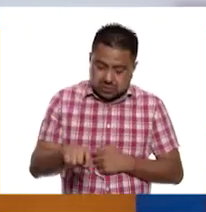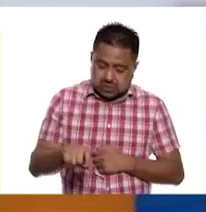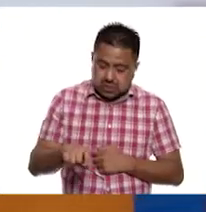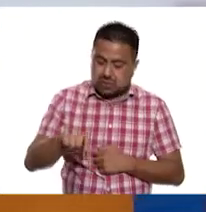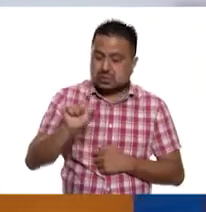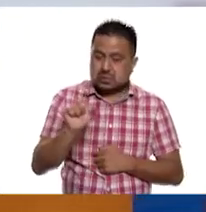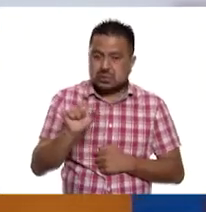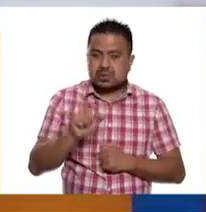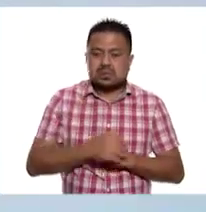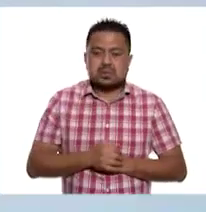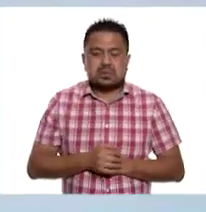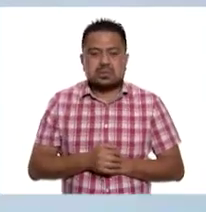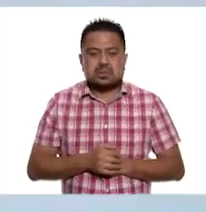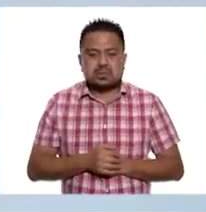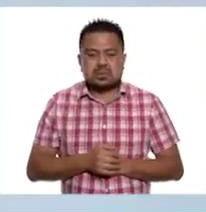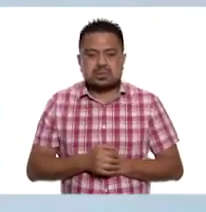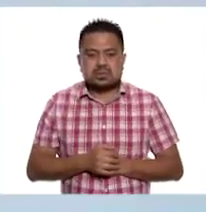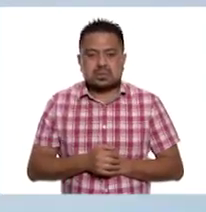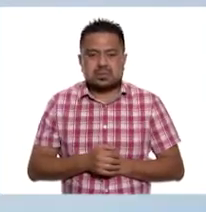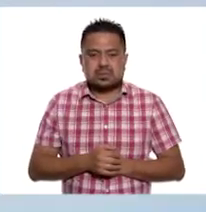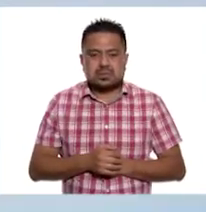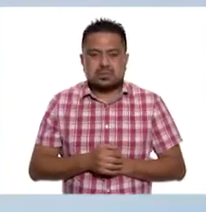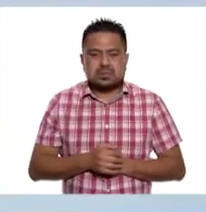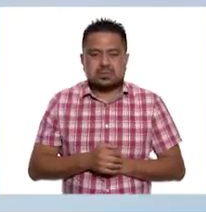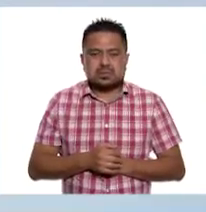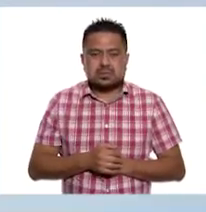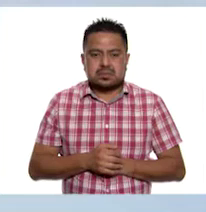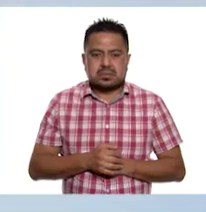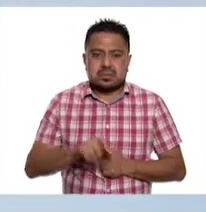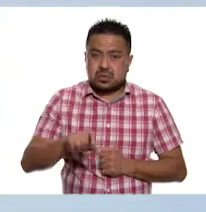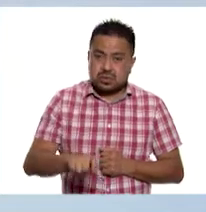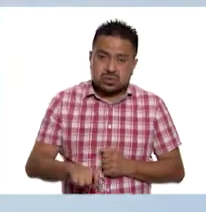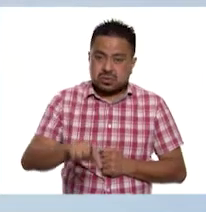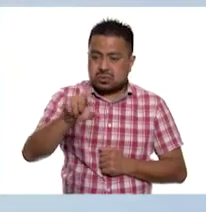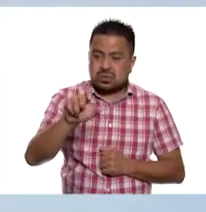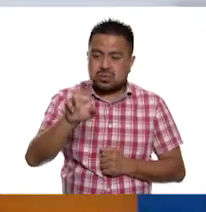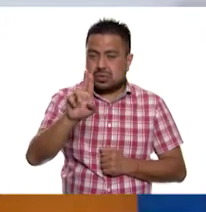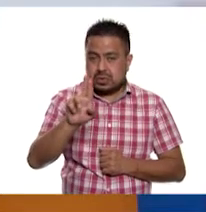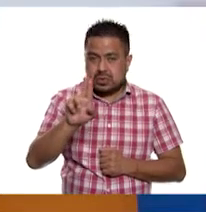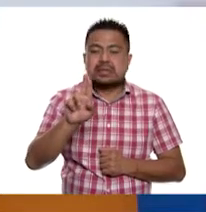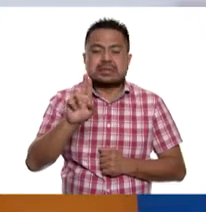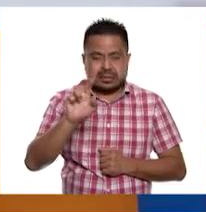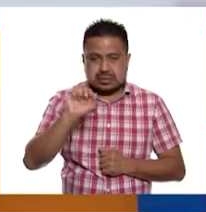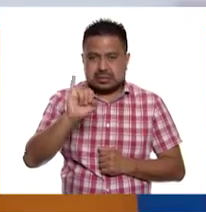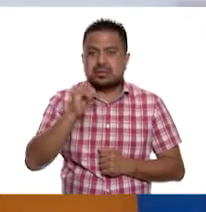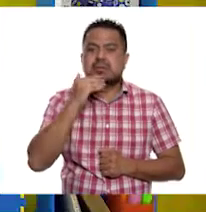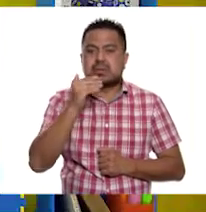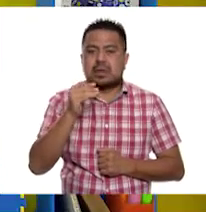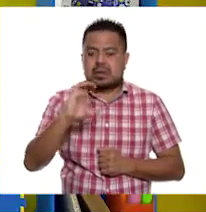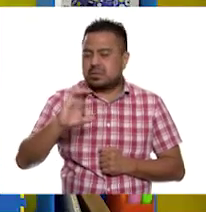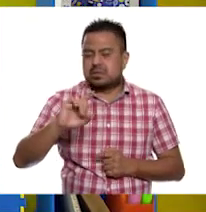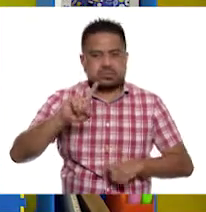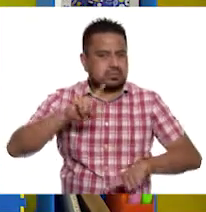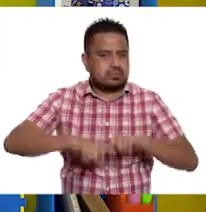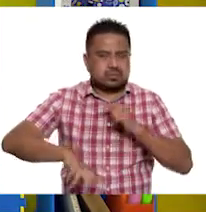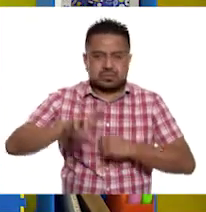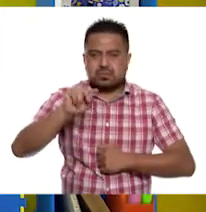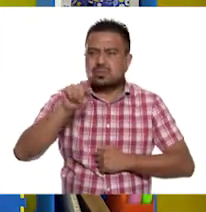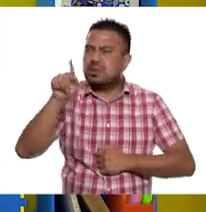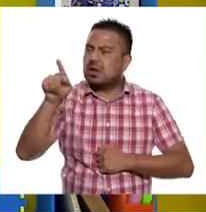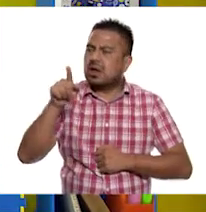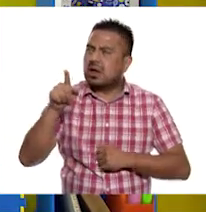y la U. Exactamente, porque además hiciste ahí otra cosa.